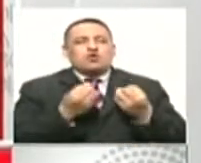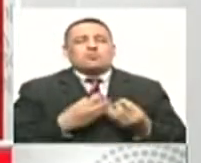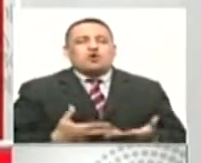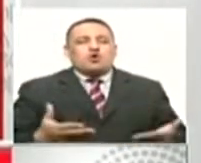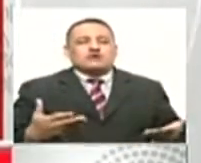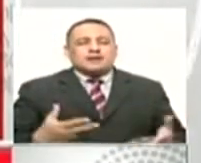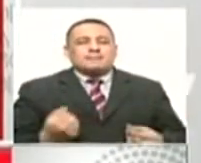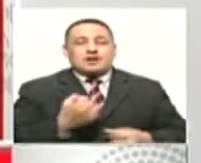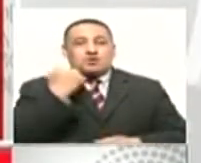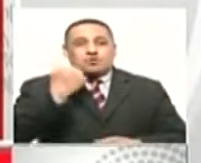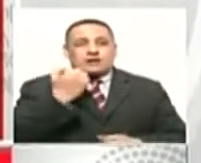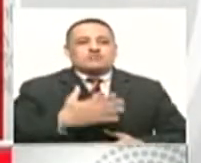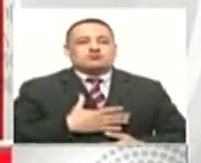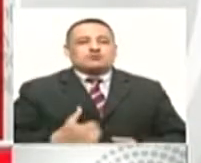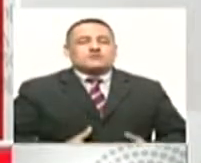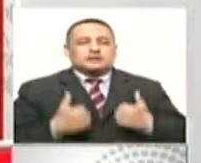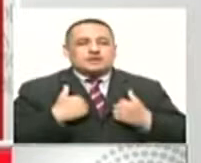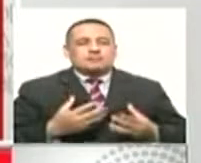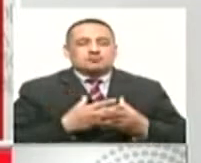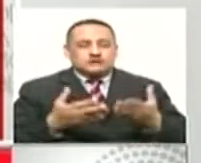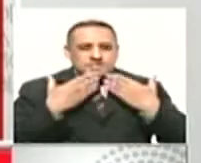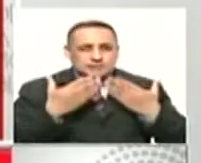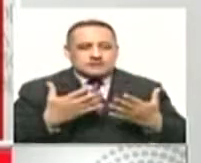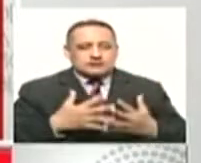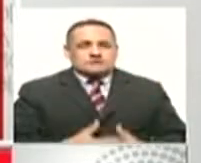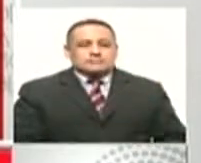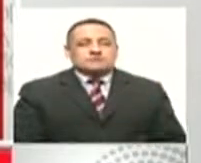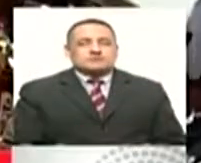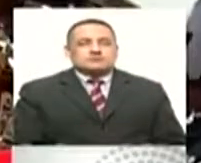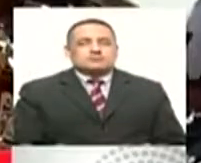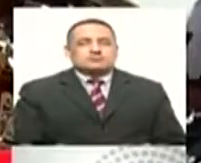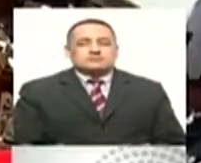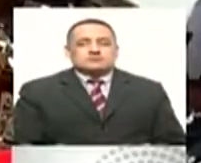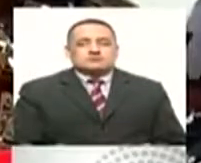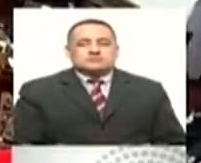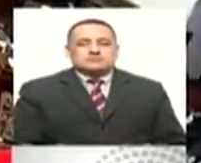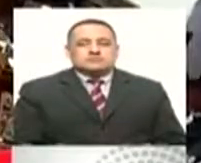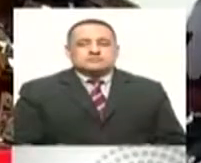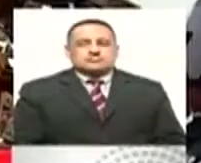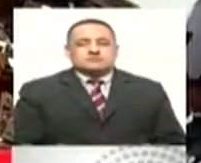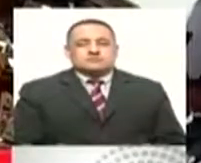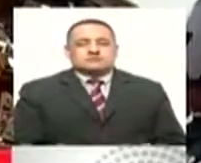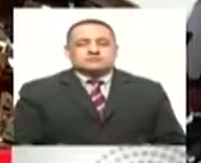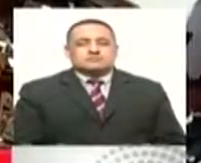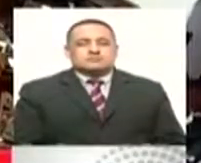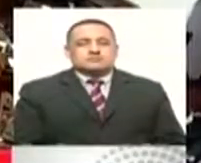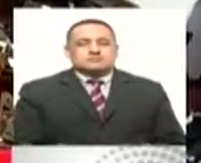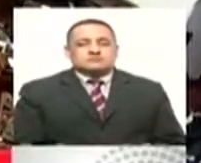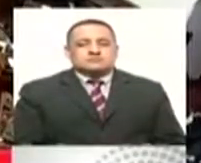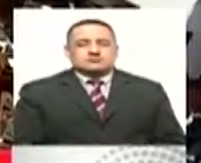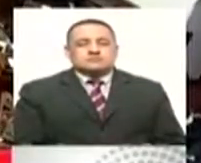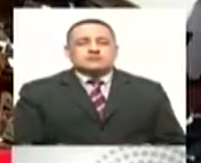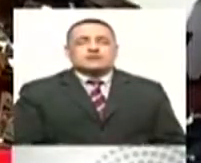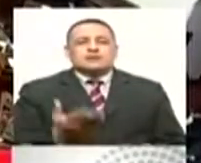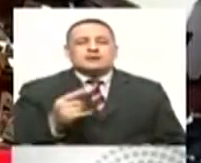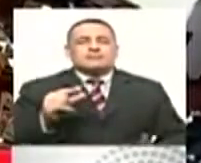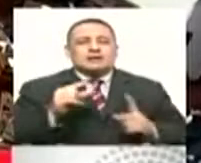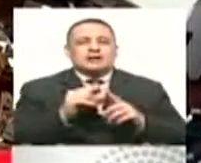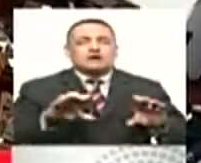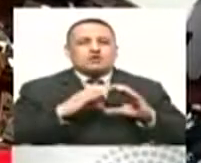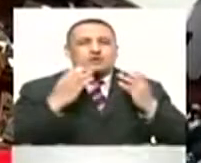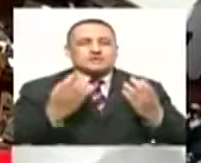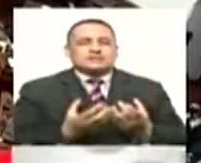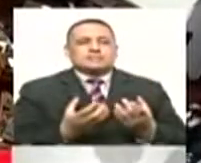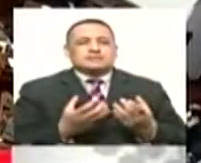doscientos mil fallecidos, que son el equivalente, para que la gente entienda, a cuatro estadios nacionales llenos.